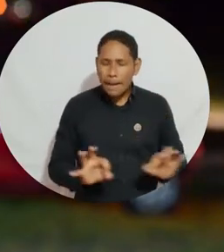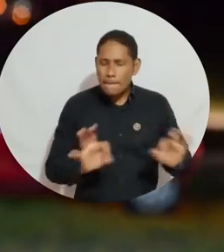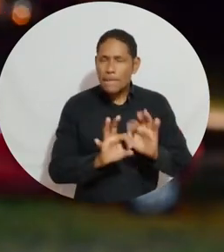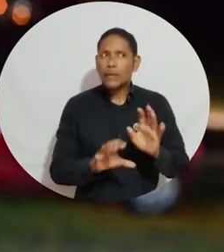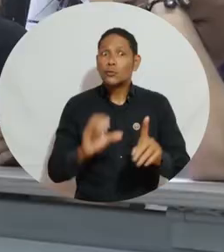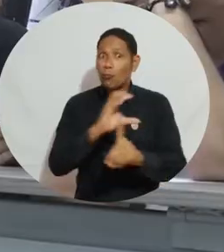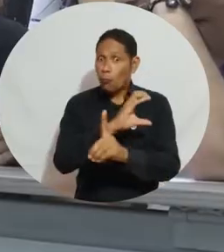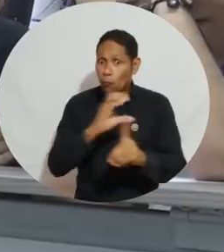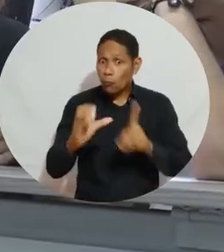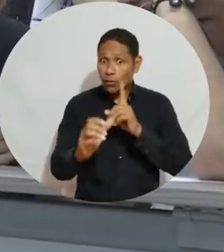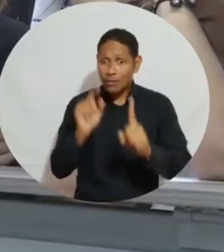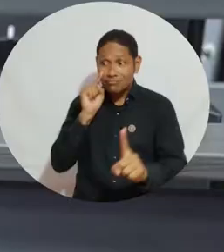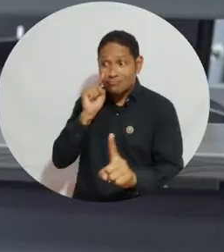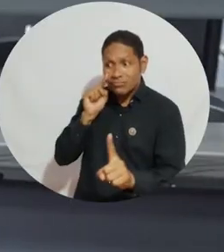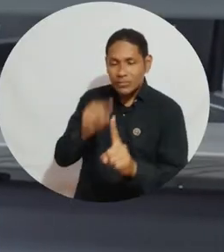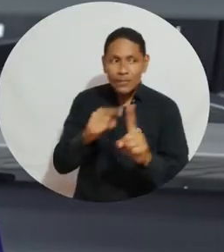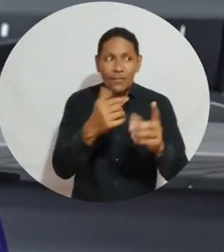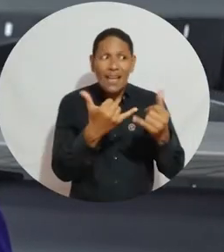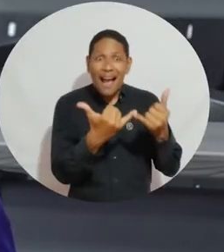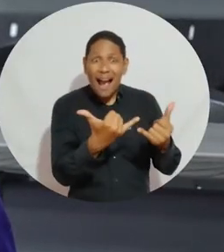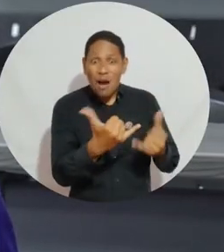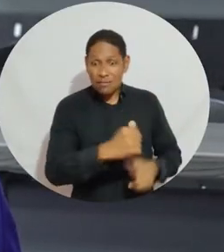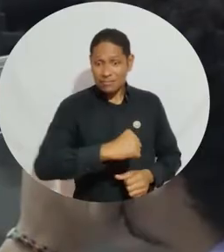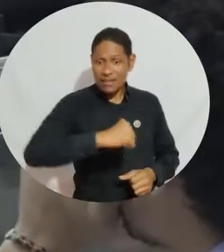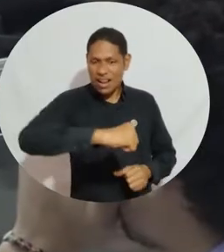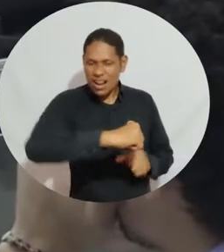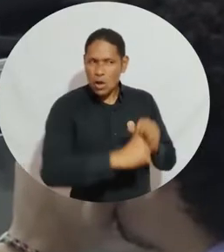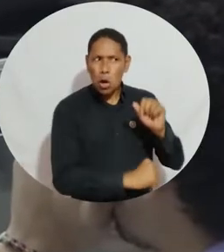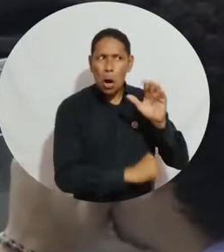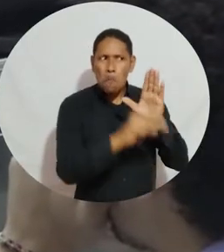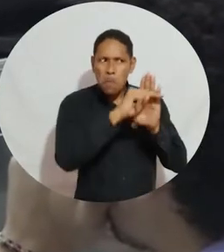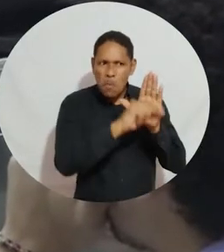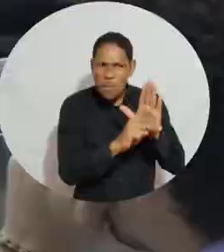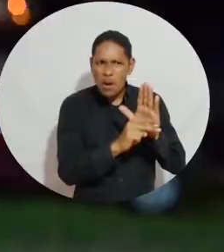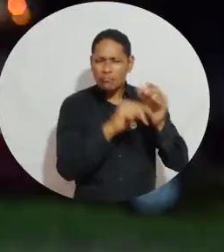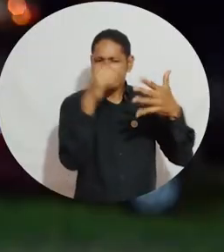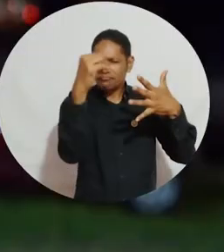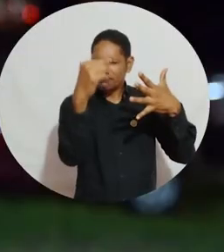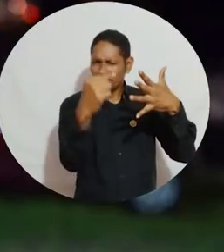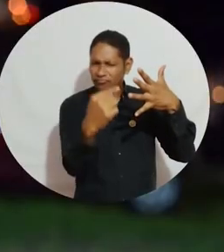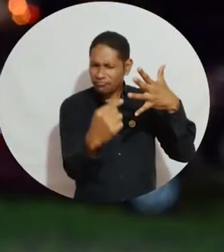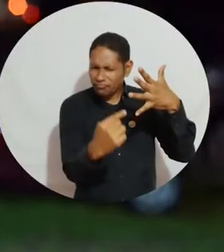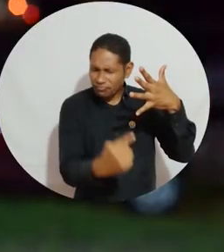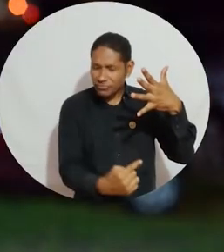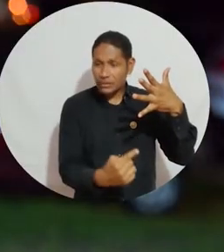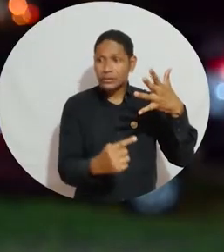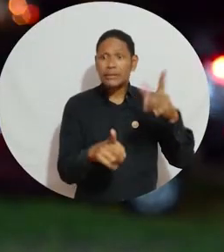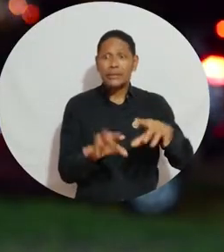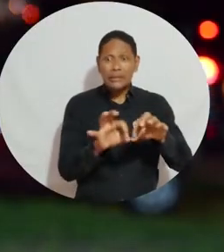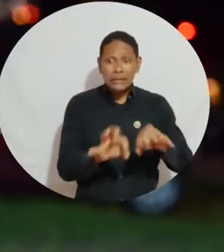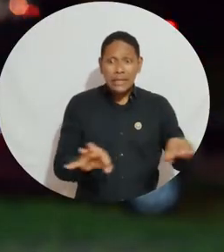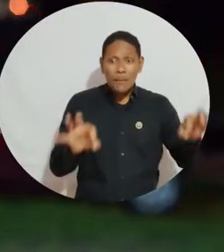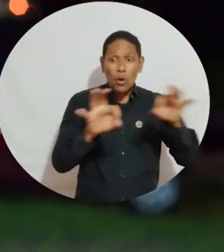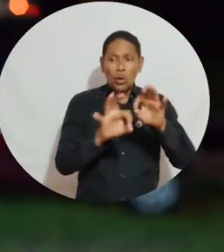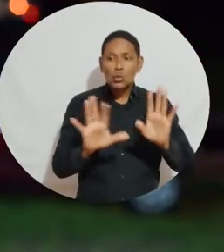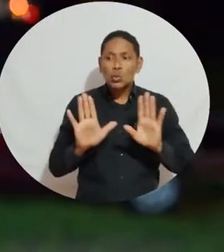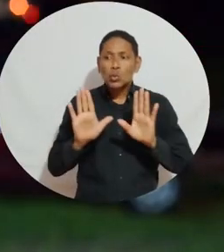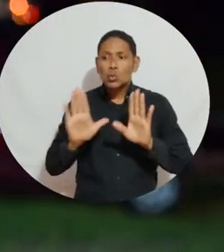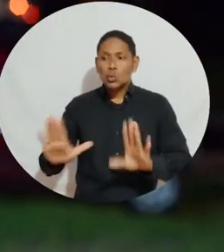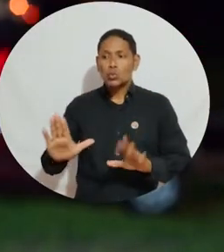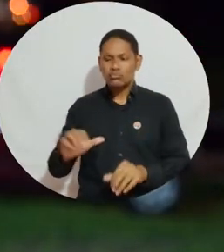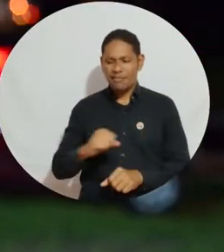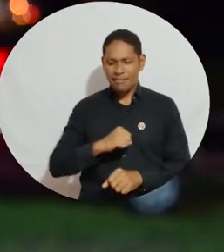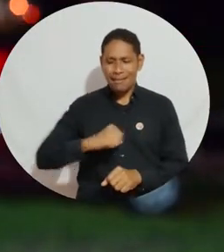normativo, sino un abordaje inclusive cultural, porque el derecho hoy en día, además de tener un componente